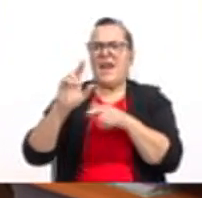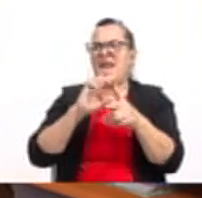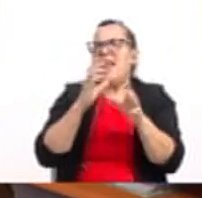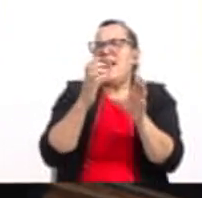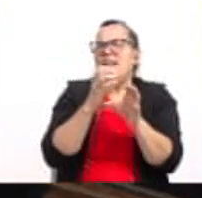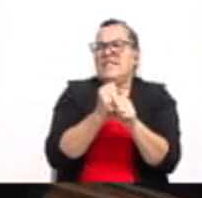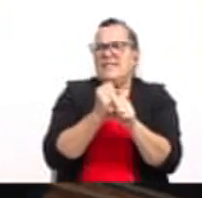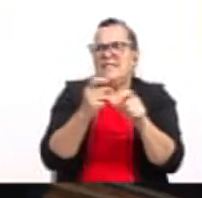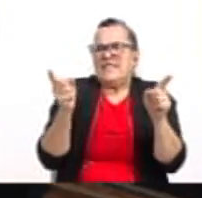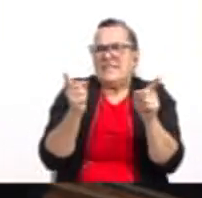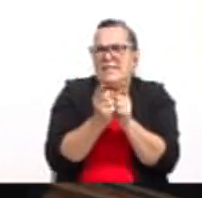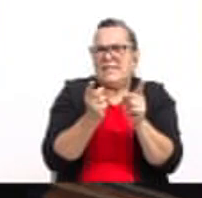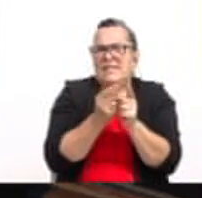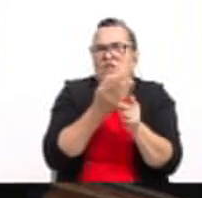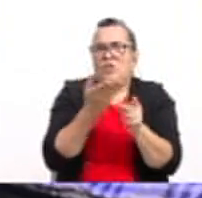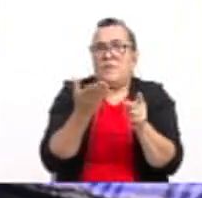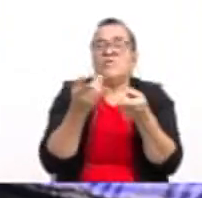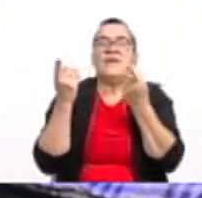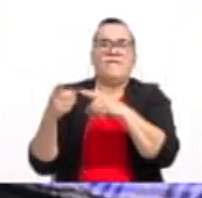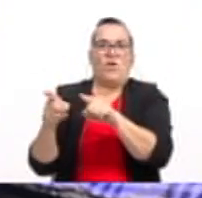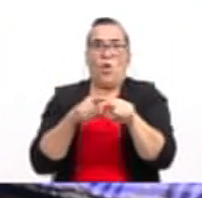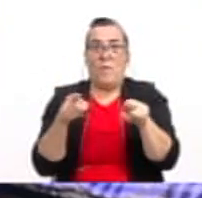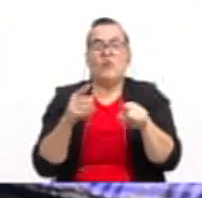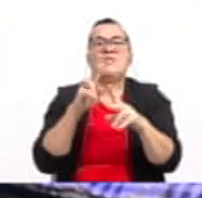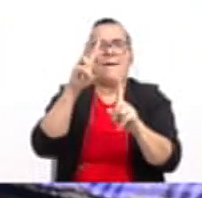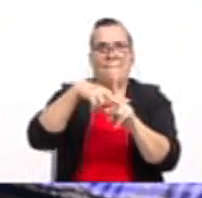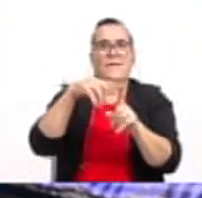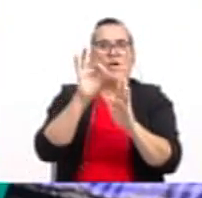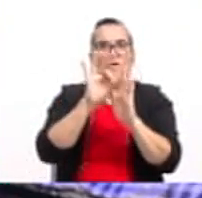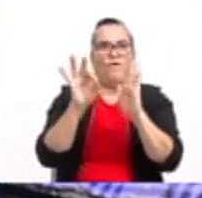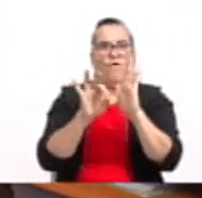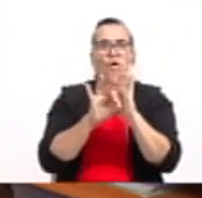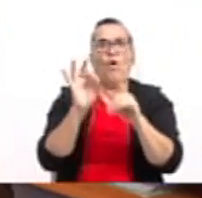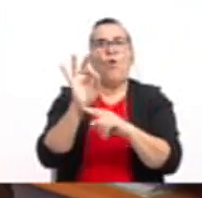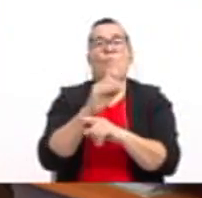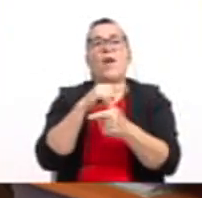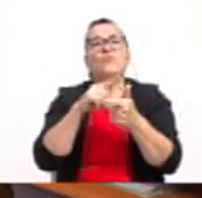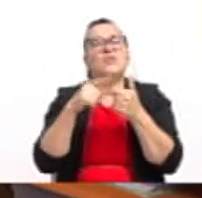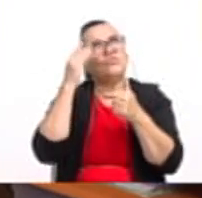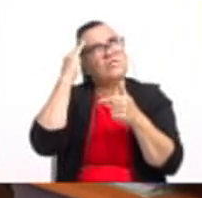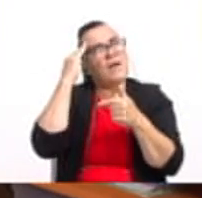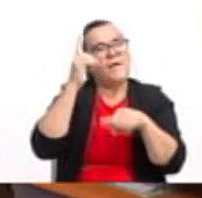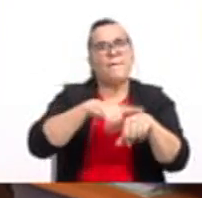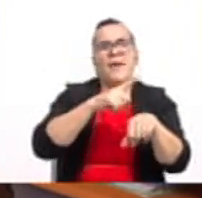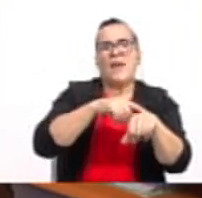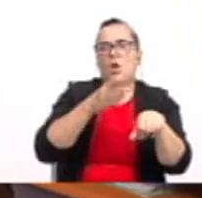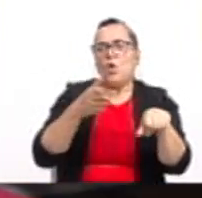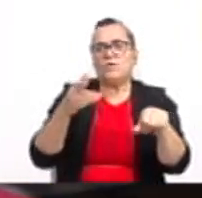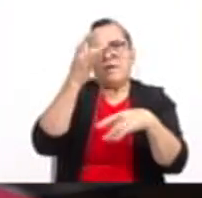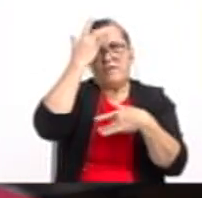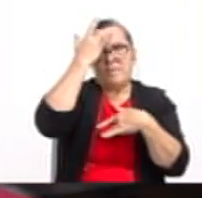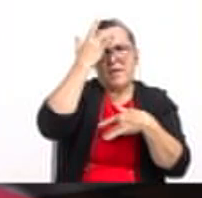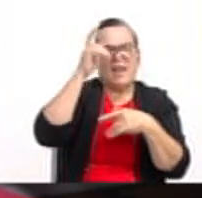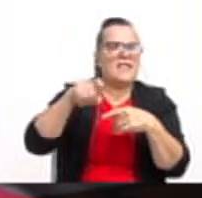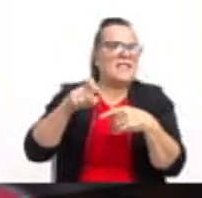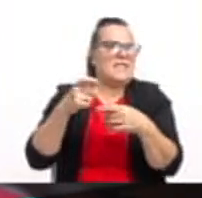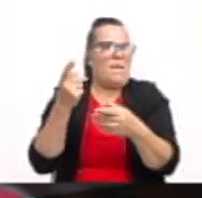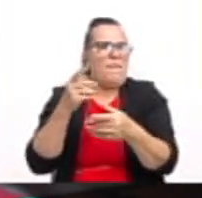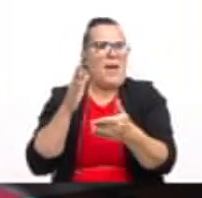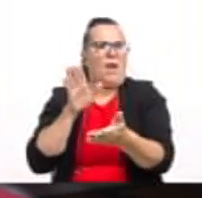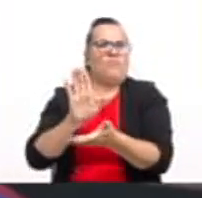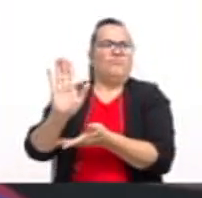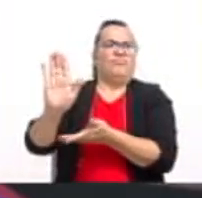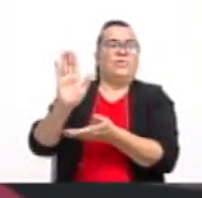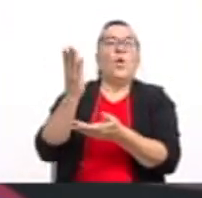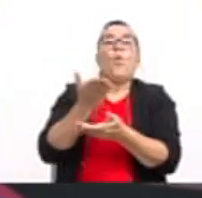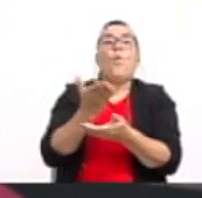y de fenómenos. Así nos podemos dar cuenta de cuáles son los periodos de una enfermedad. O qué se necesita para combatirla. Cuándo es bueno vacunar a las